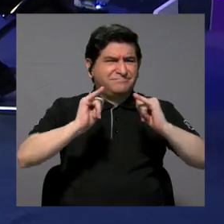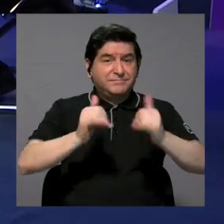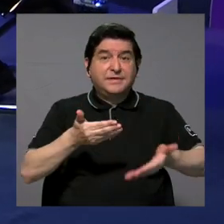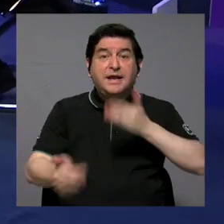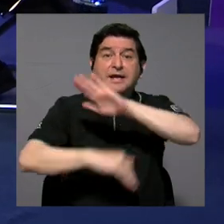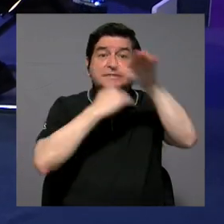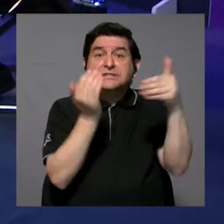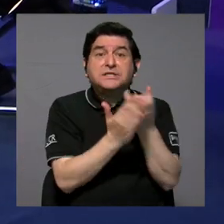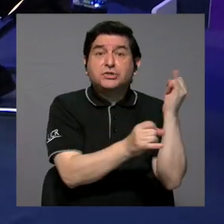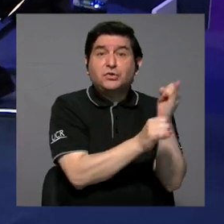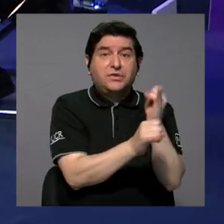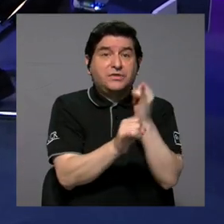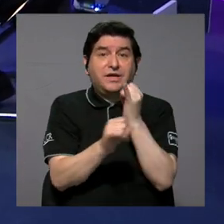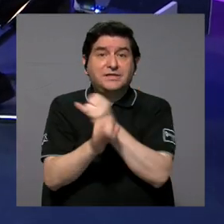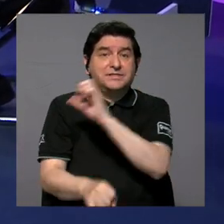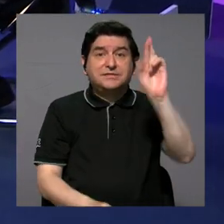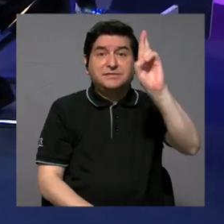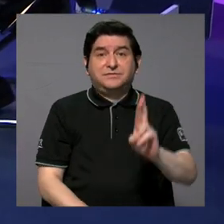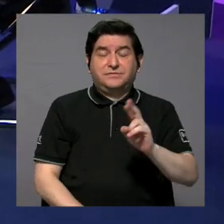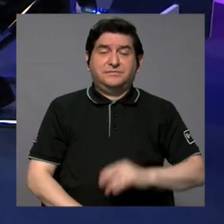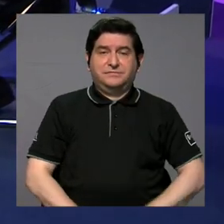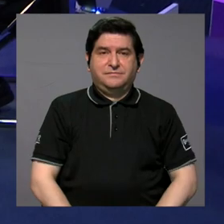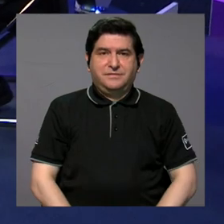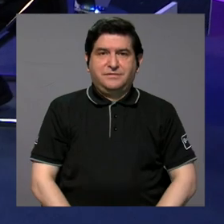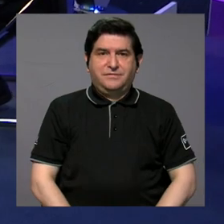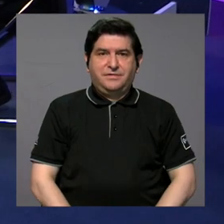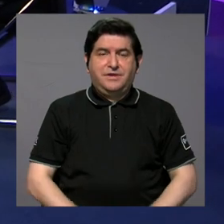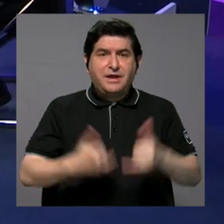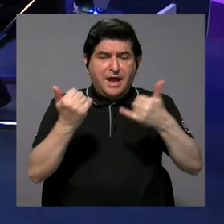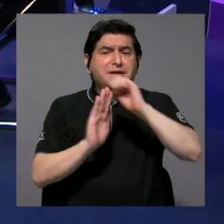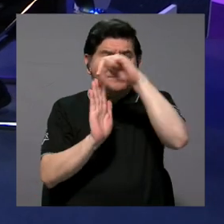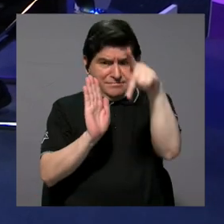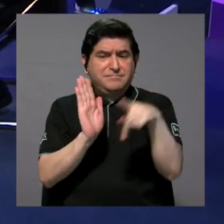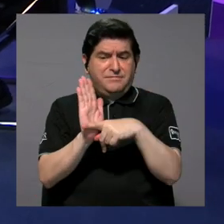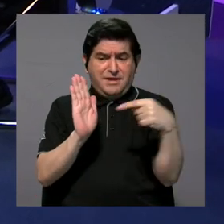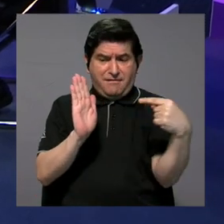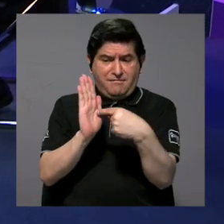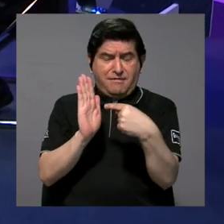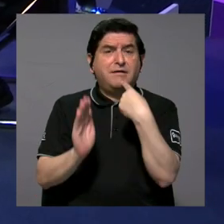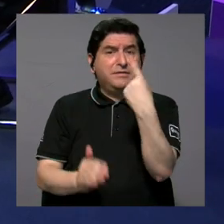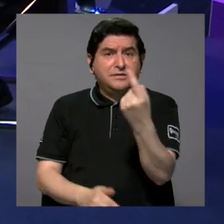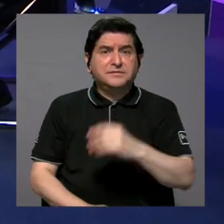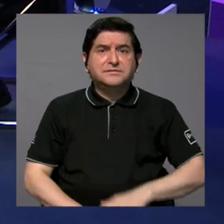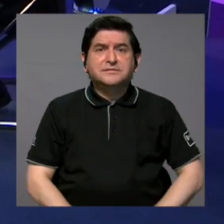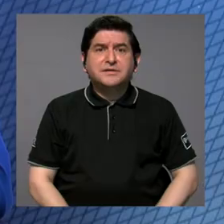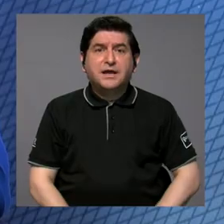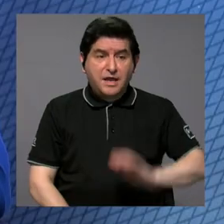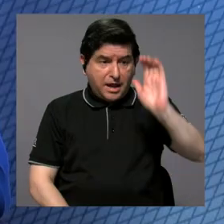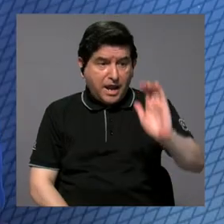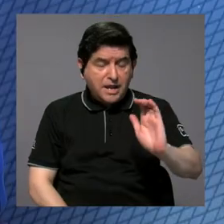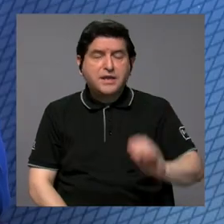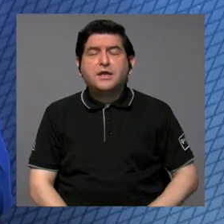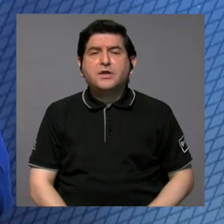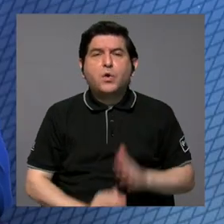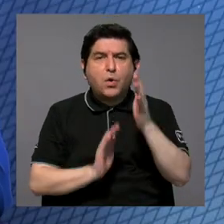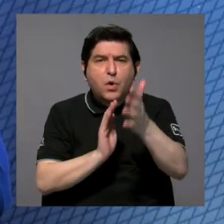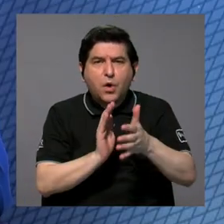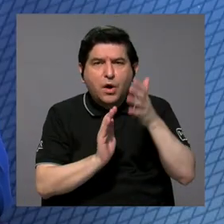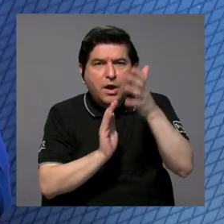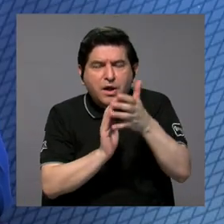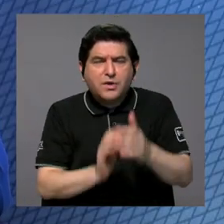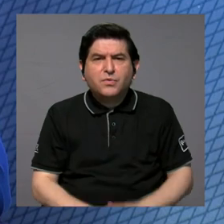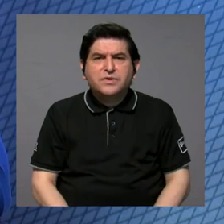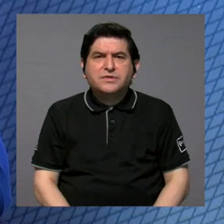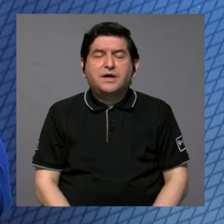casi a toda la institucionalidad costarricense. Ya la Constitución, la Constitución nuestra lo dice, ¿verdad?, que el niño es del cuidado, ¿verdad?,